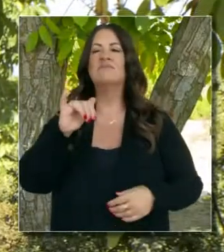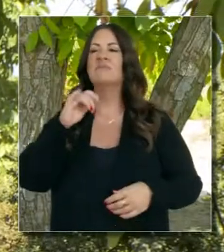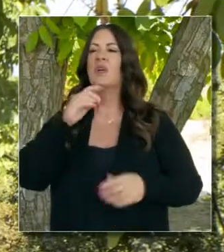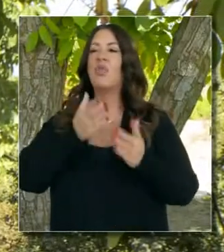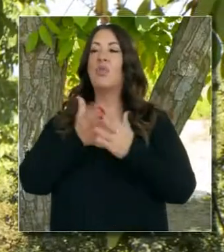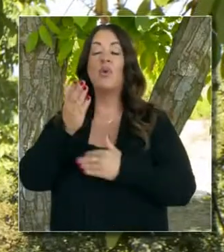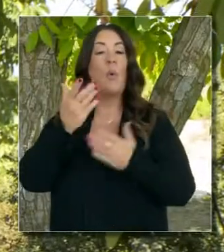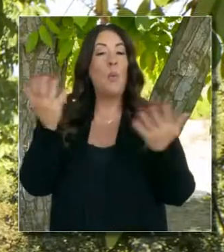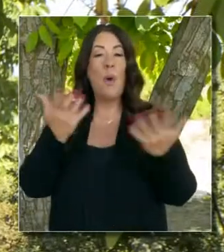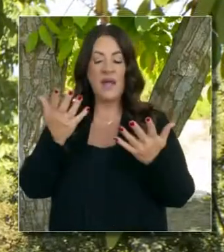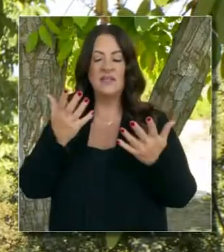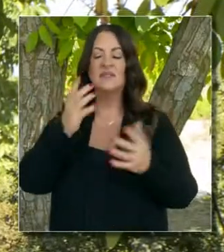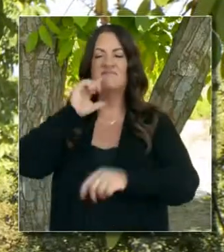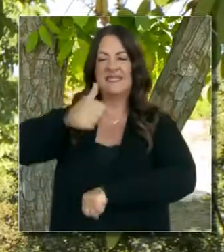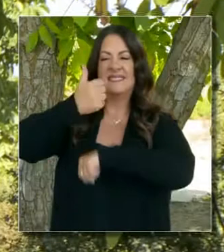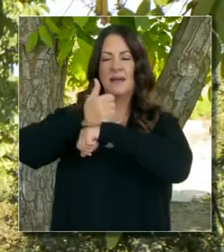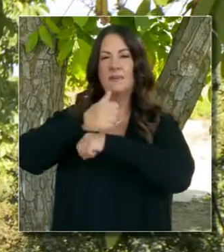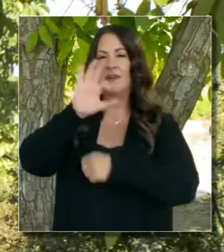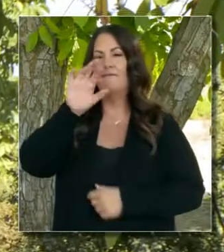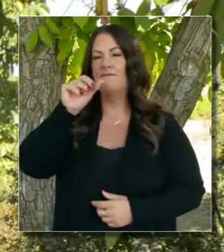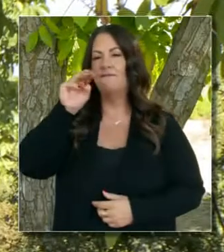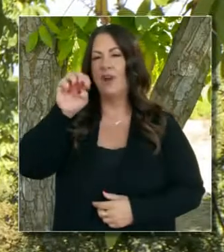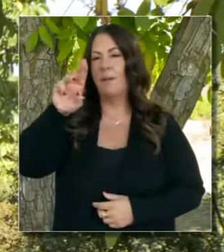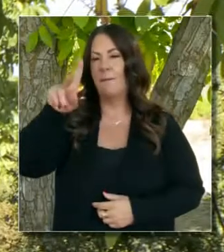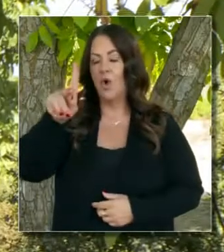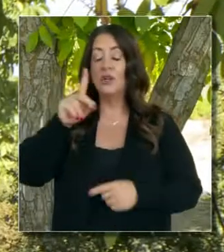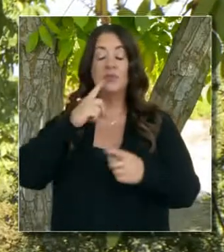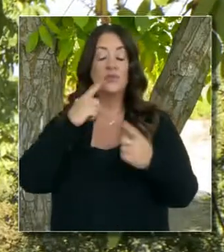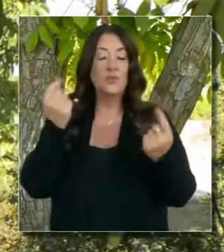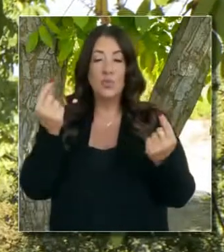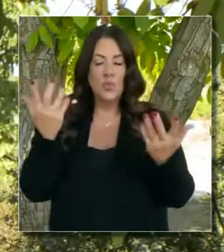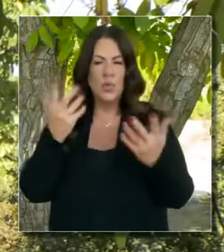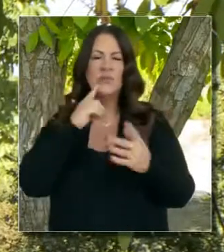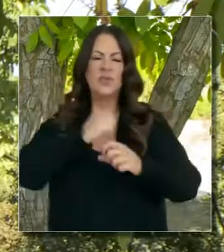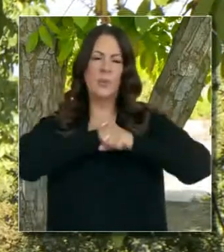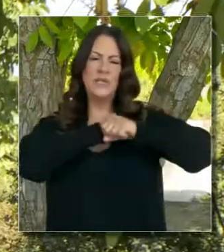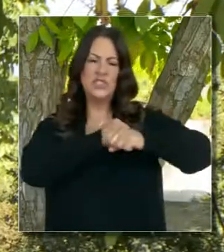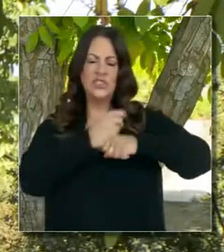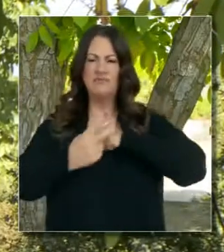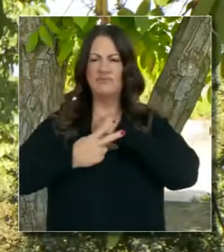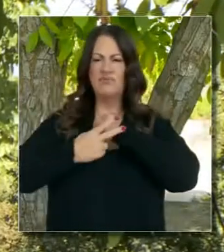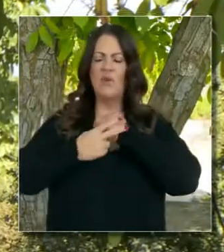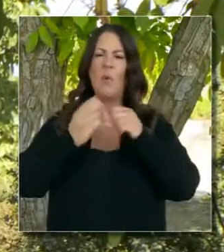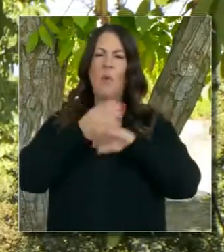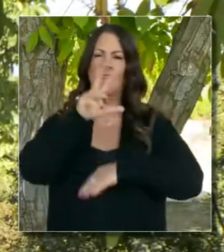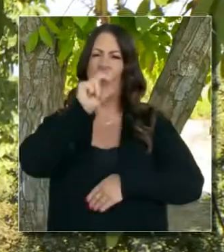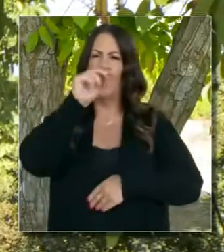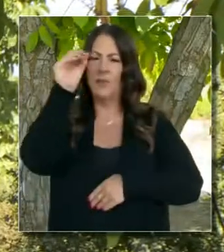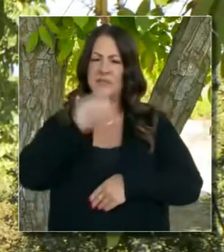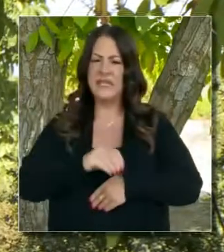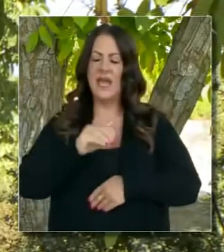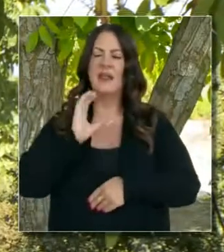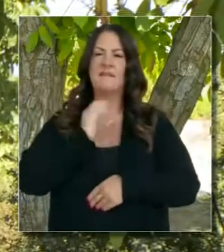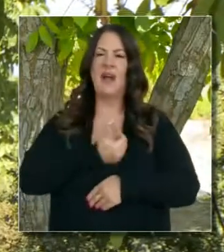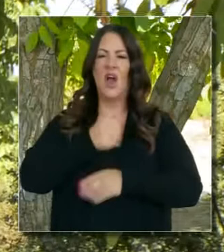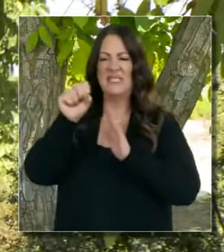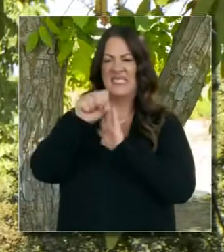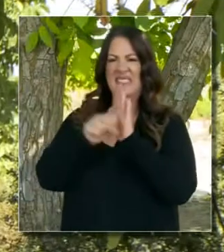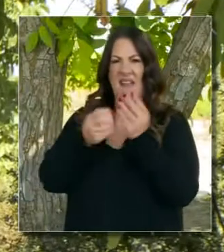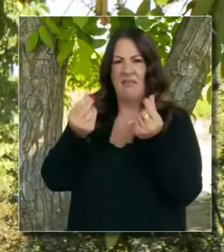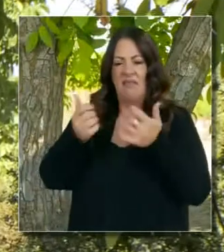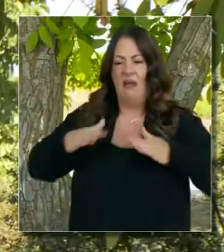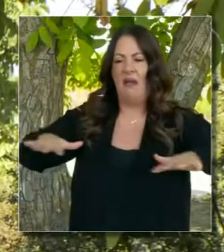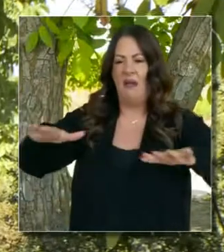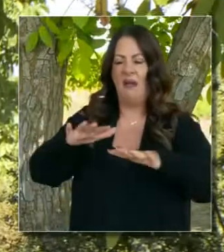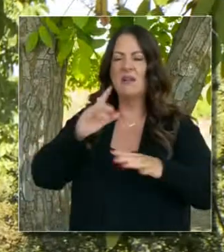para avanzarlos más formalmente, estableciendo la infraestructura para preservar y proteger más de 30% de las